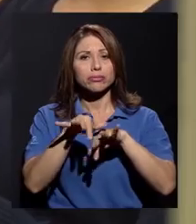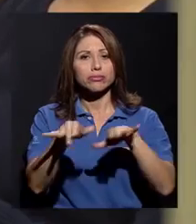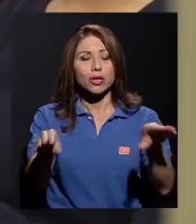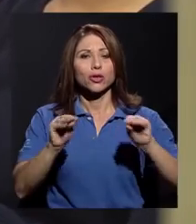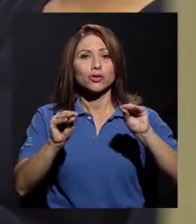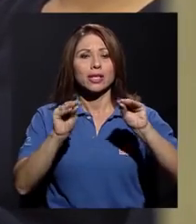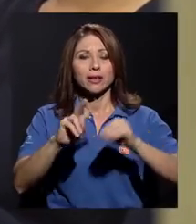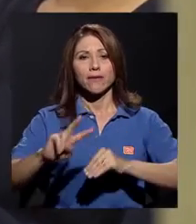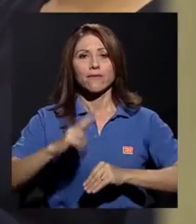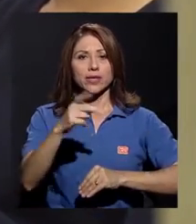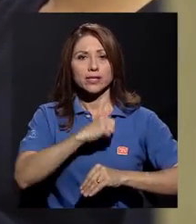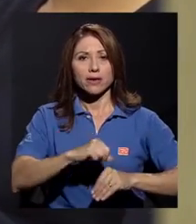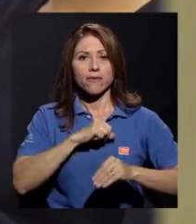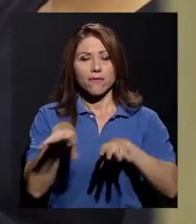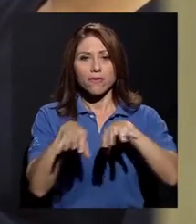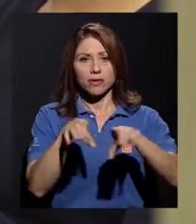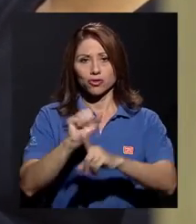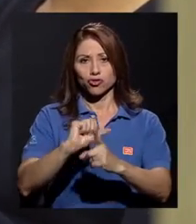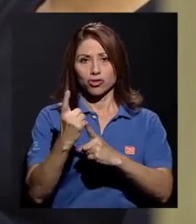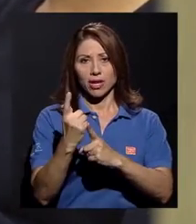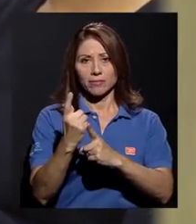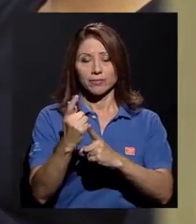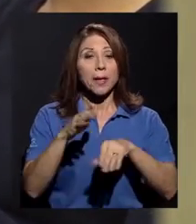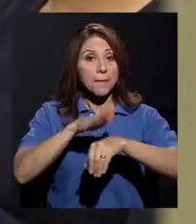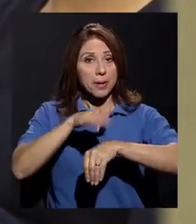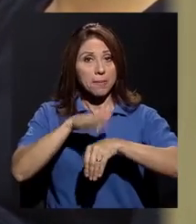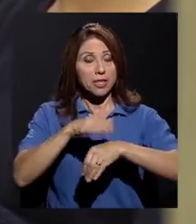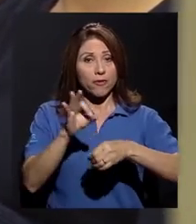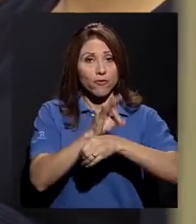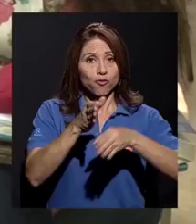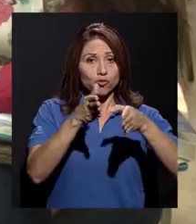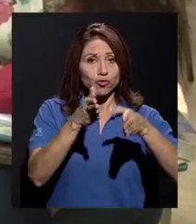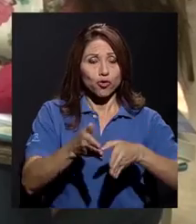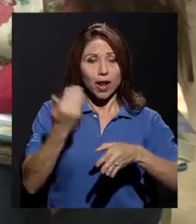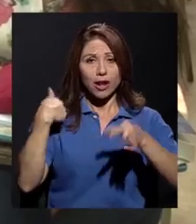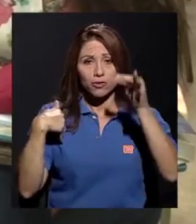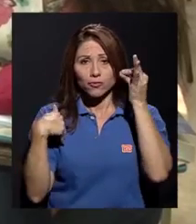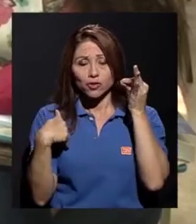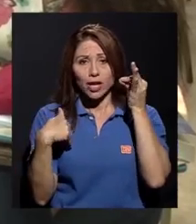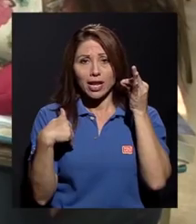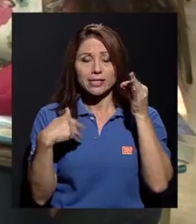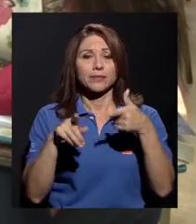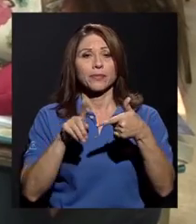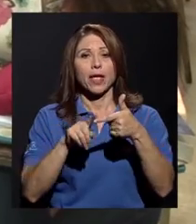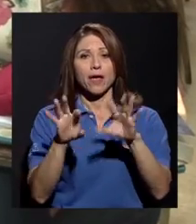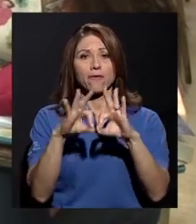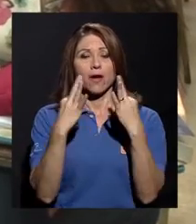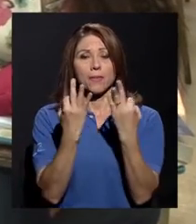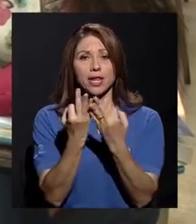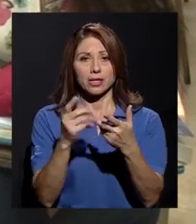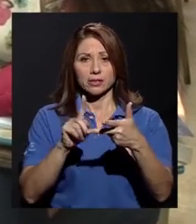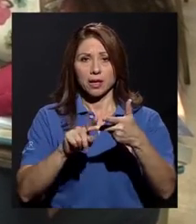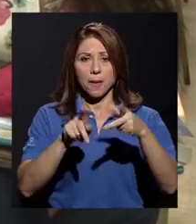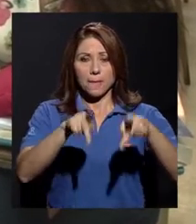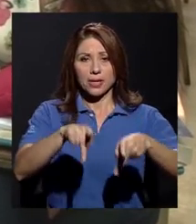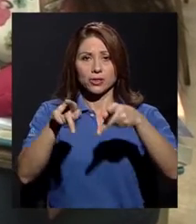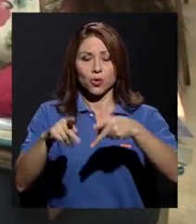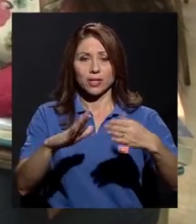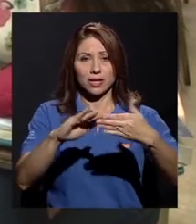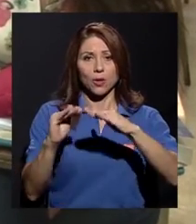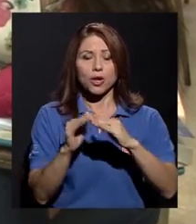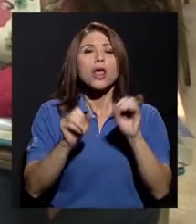de la Vicerrectoría de Acción Social que les permite a los funcionarios y las funcionarias, sus familiares y personas de la comunidad